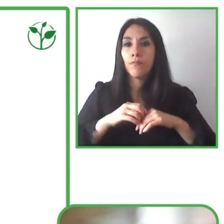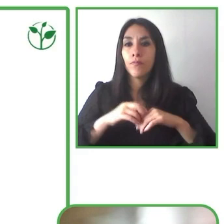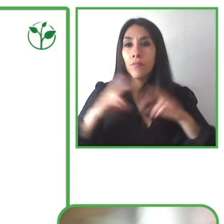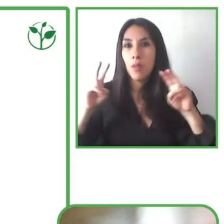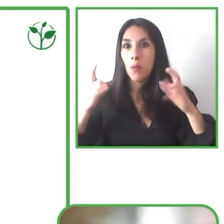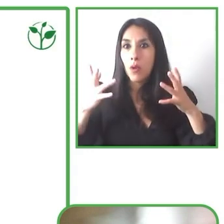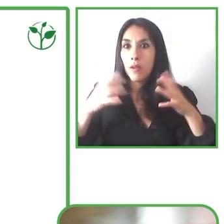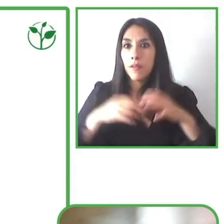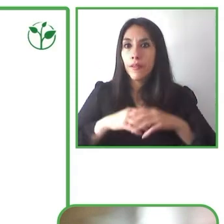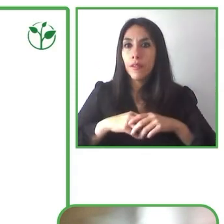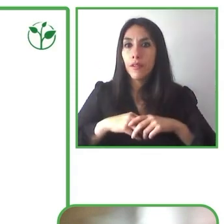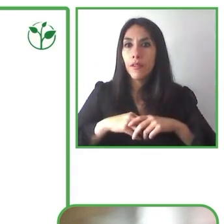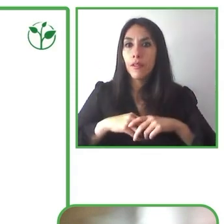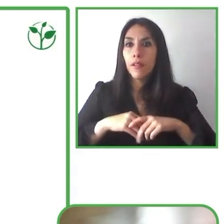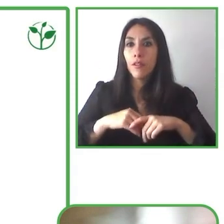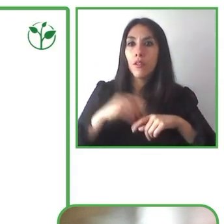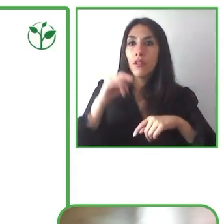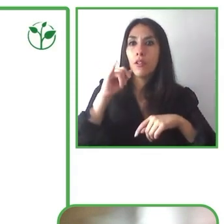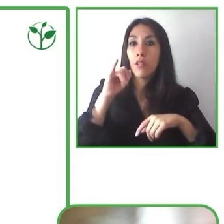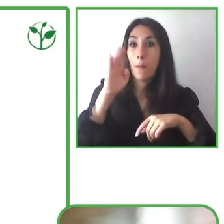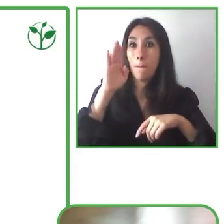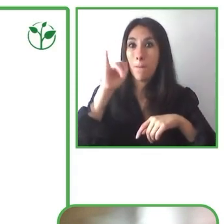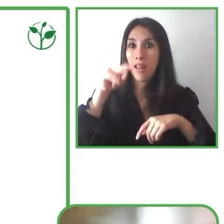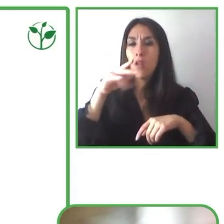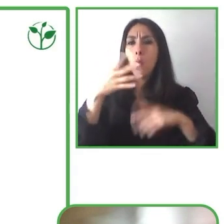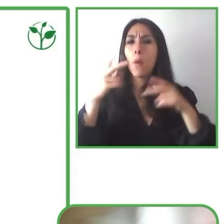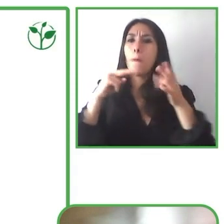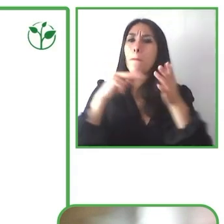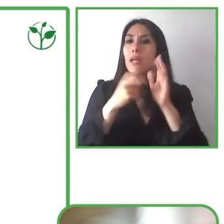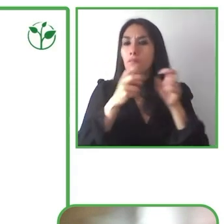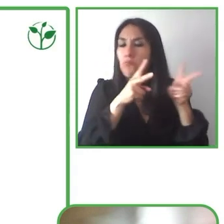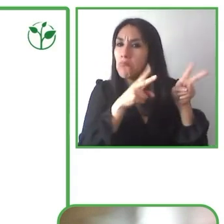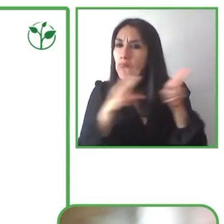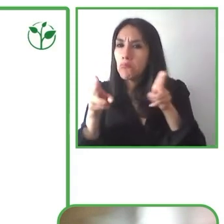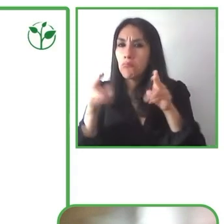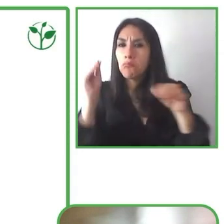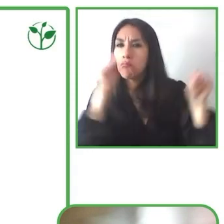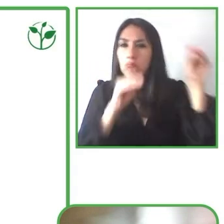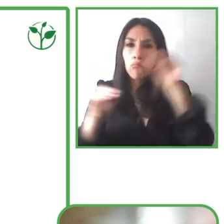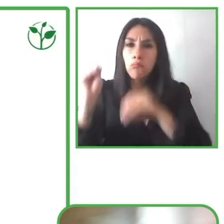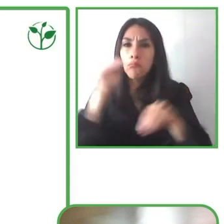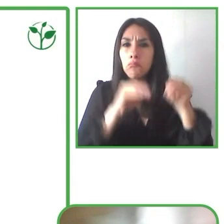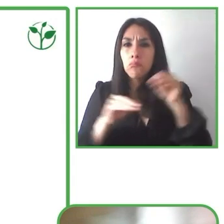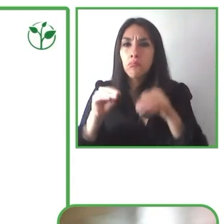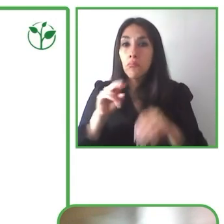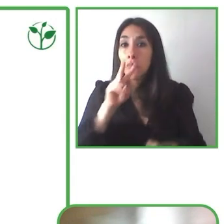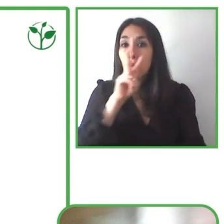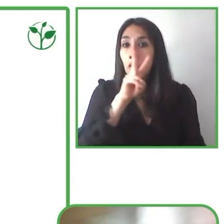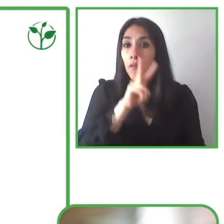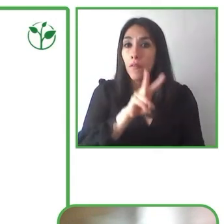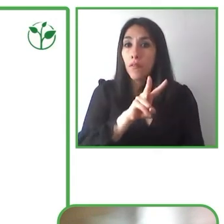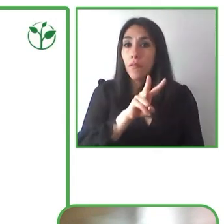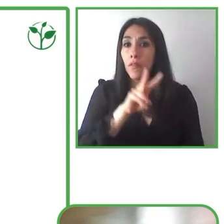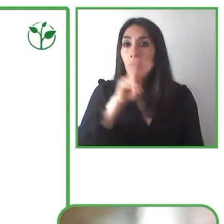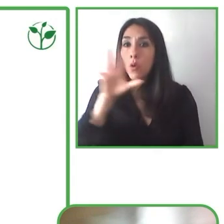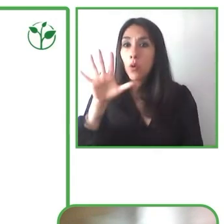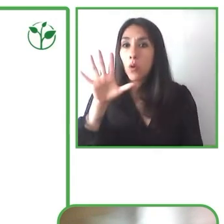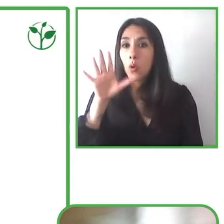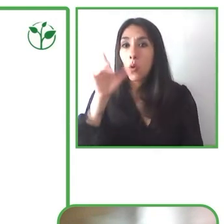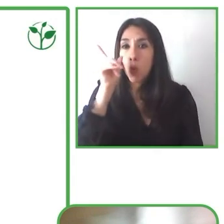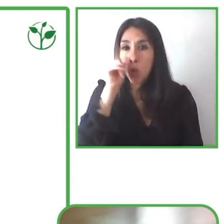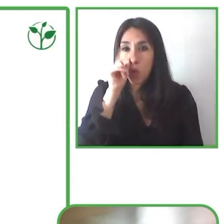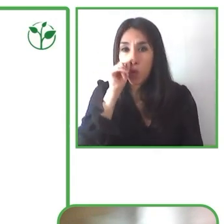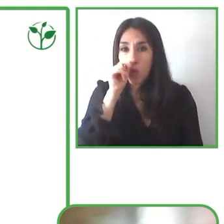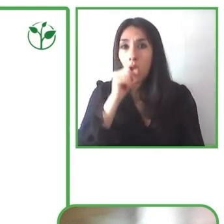nos visitéis. Será del 25 de octubre de este año hasta el 29 de enero de 2023. La sede de la exposición será en Centro